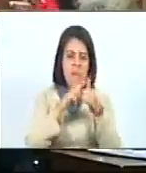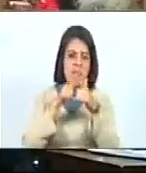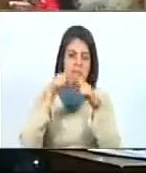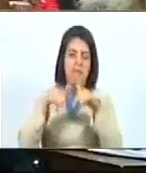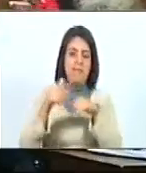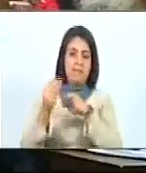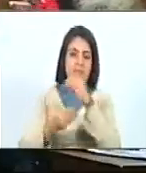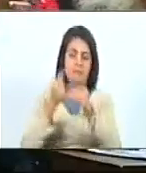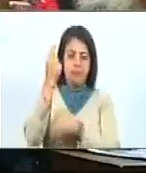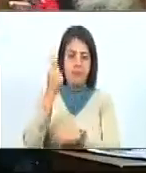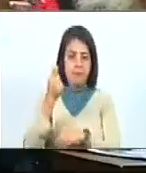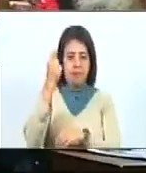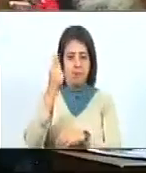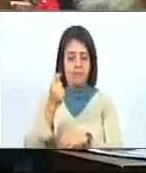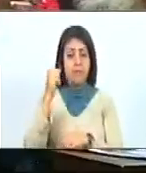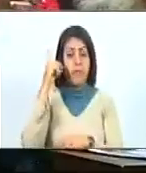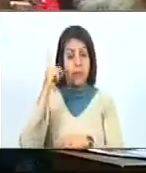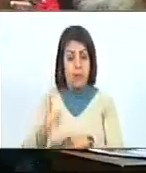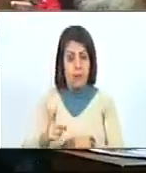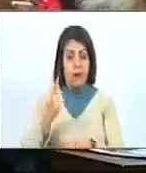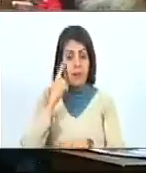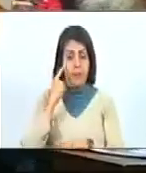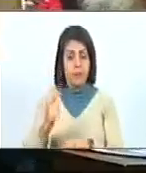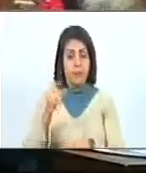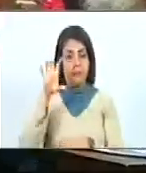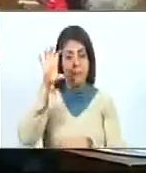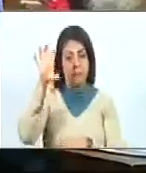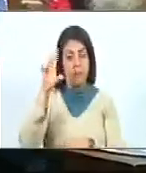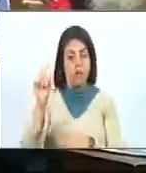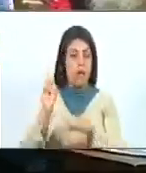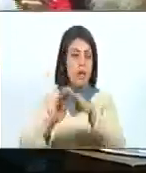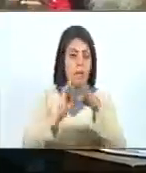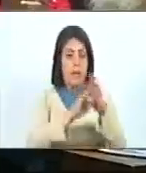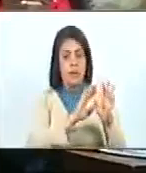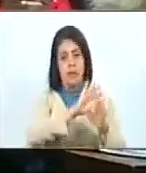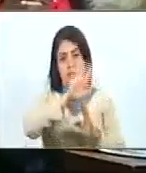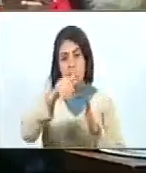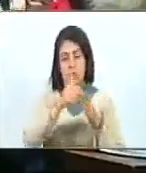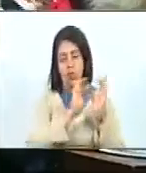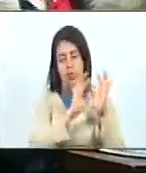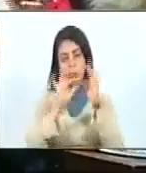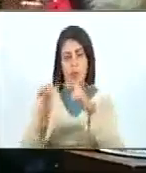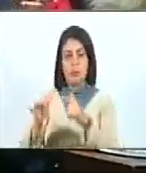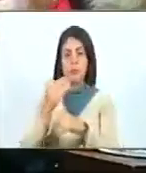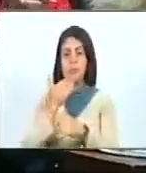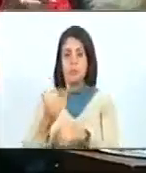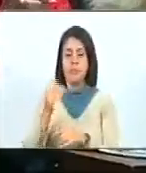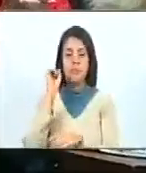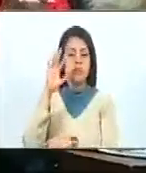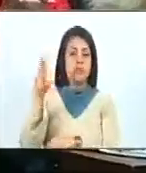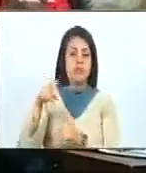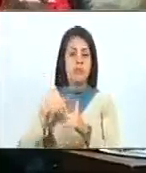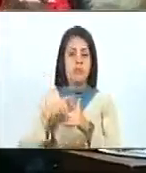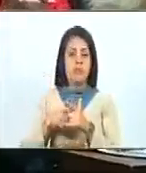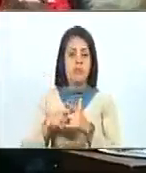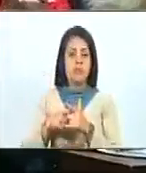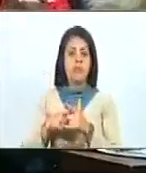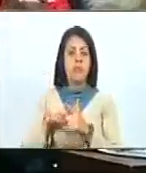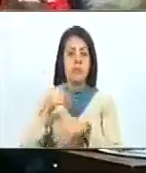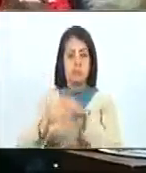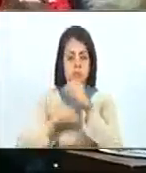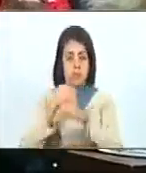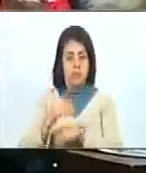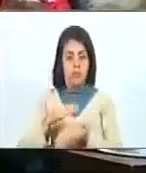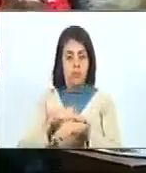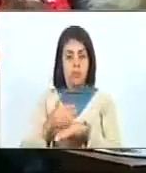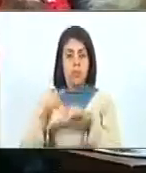y los parlamentarios del Gran Polo Patriótico no son convocados. Por eso solicito a esta Asamblea Nacional a que se haga no